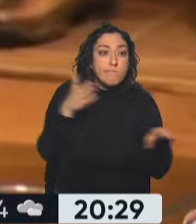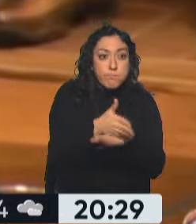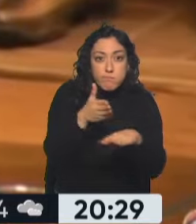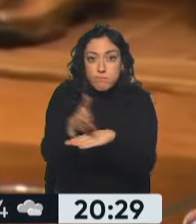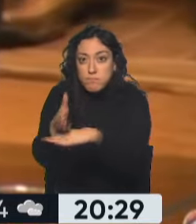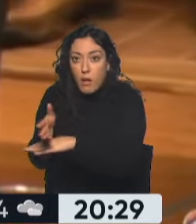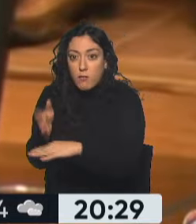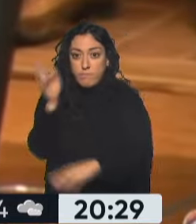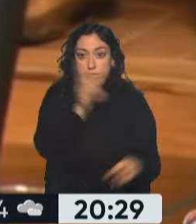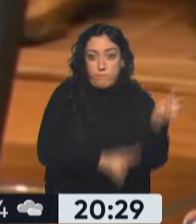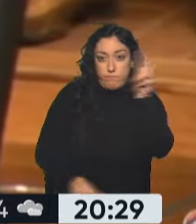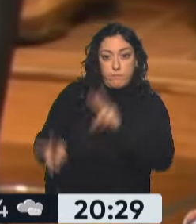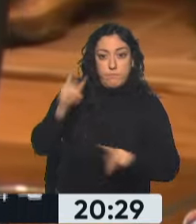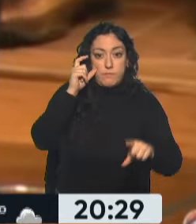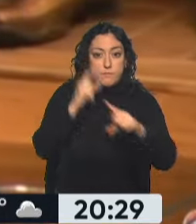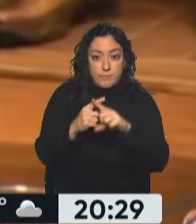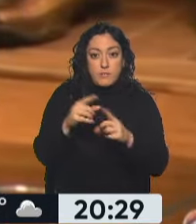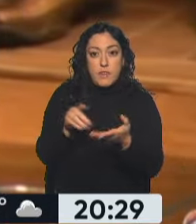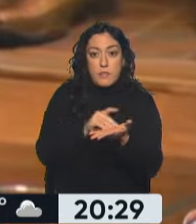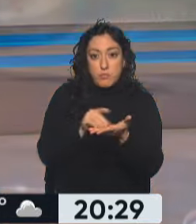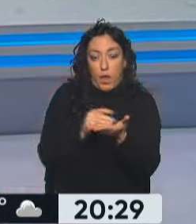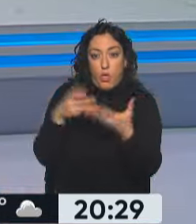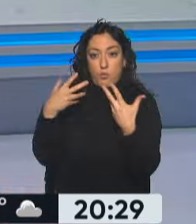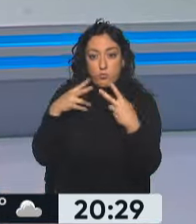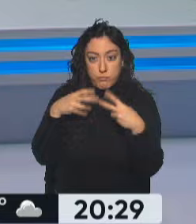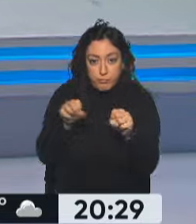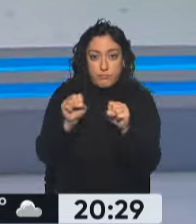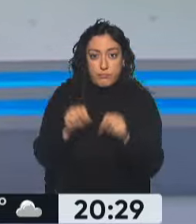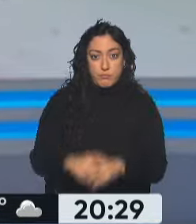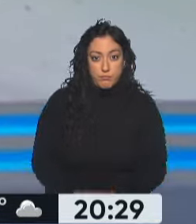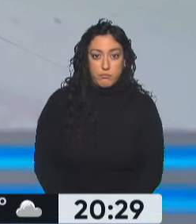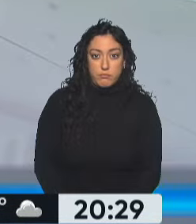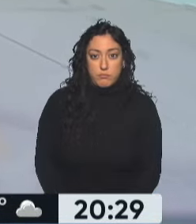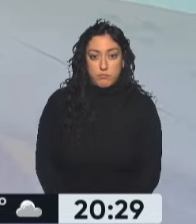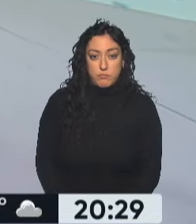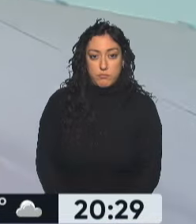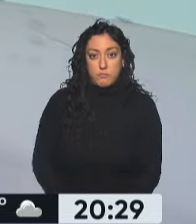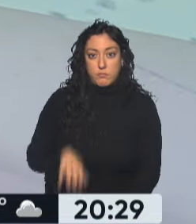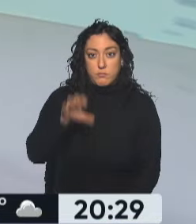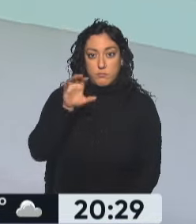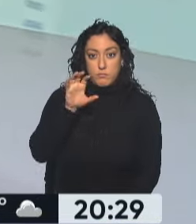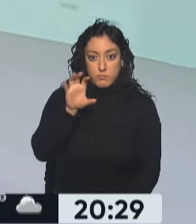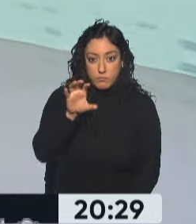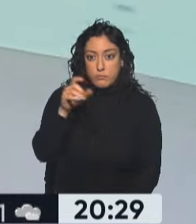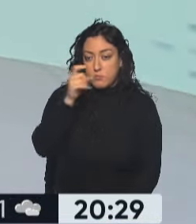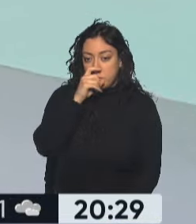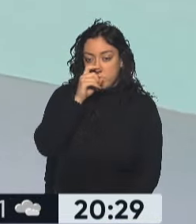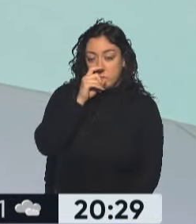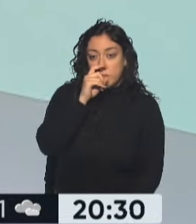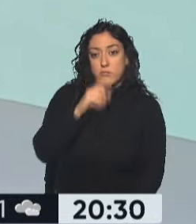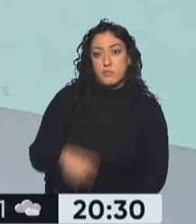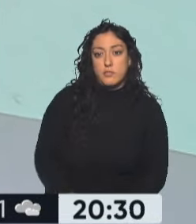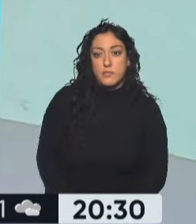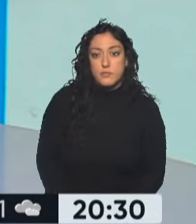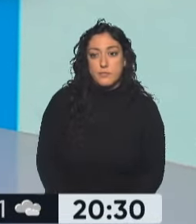para detener al exdiputado. Y de la provincia de Misiones, nos vamos a la provincia de Corrientes. Cayó